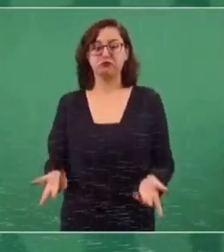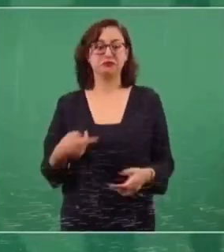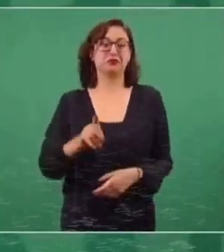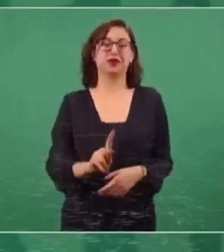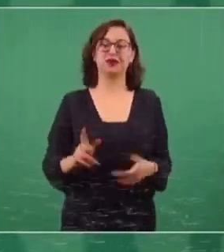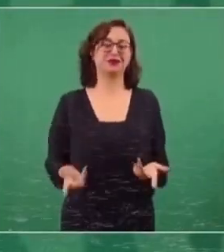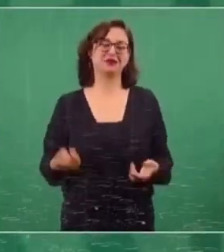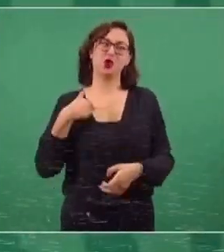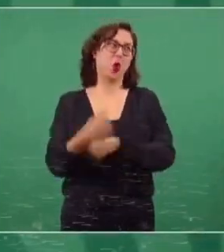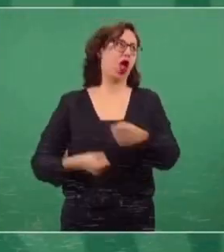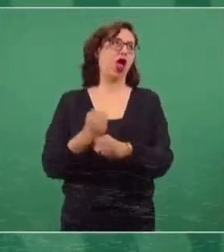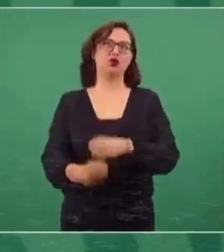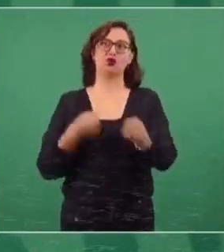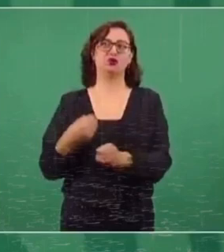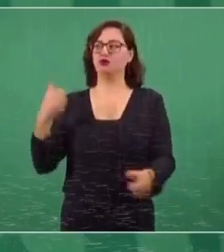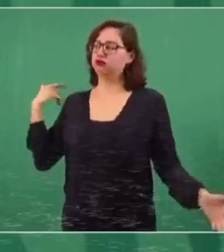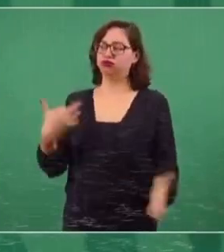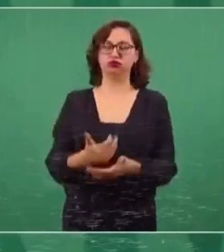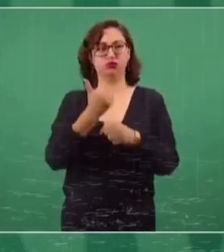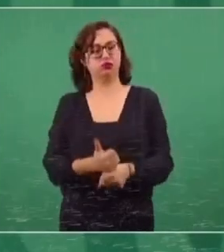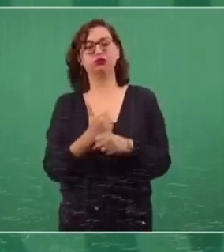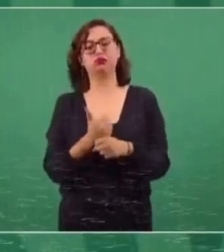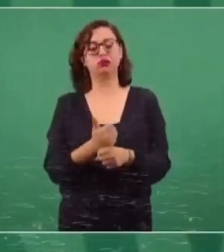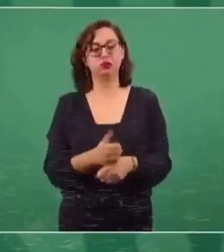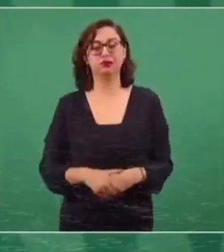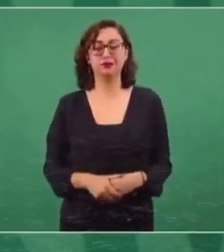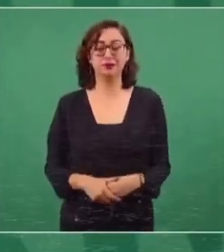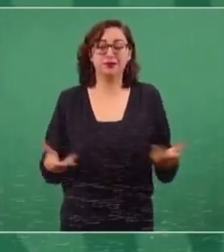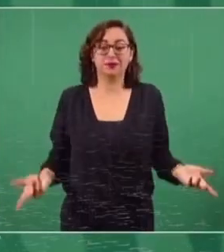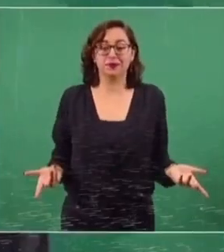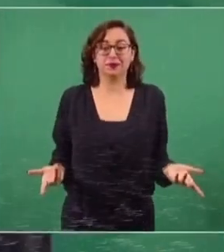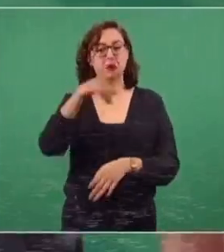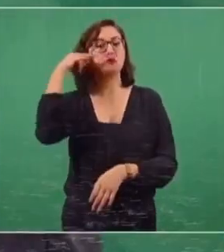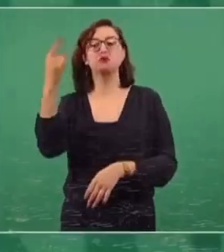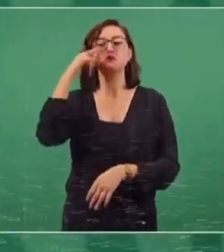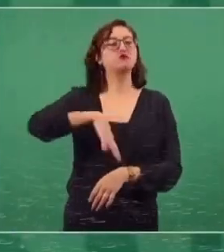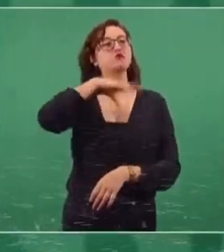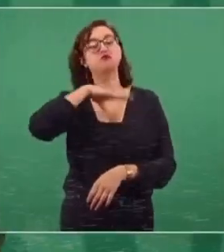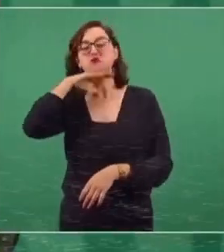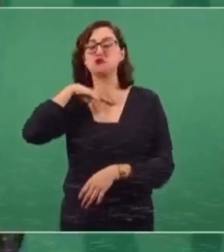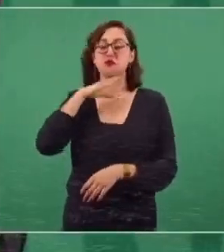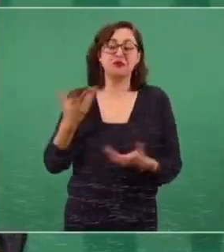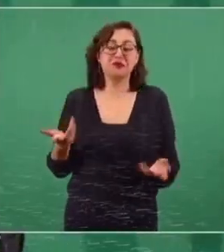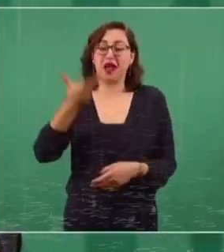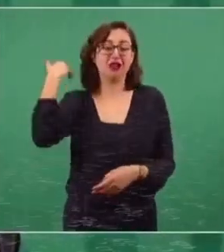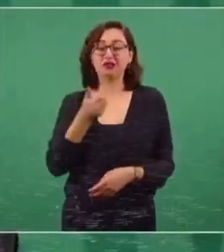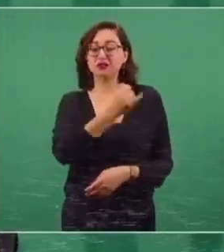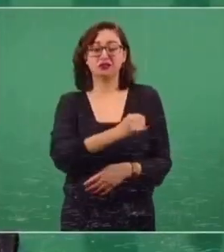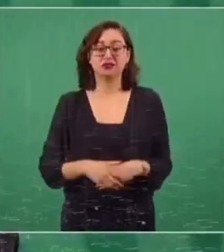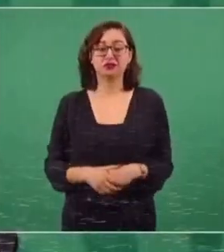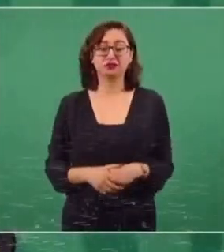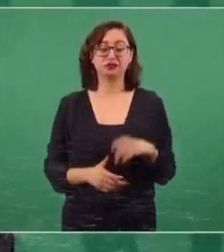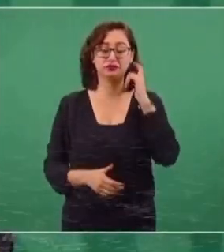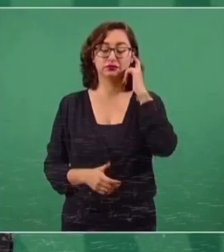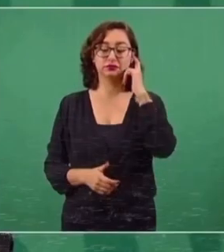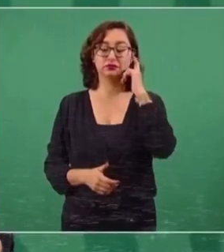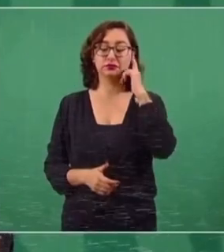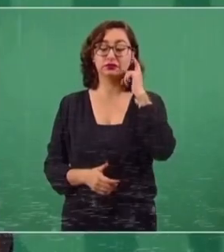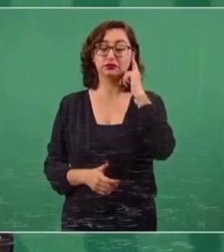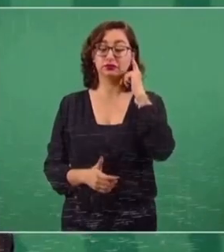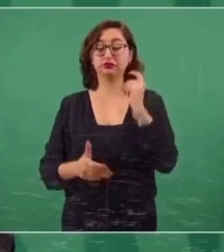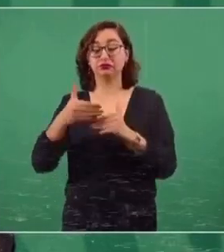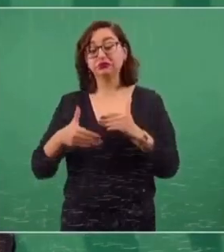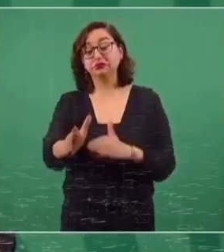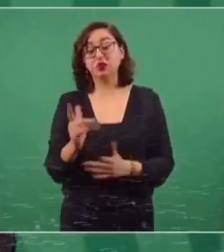yo he padecido que los sea libre, los padecí mucho. Nos robaron la presidencia. Ojalá y las cosas cambien,